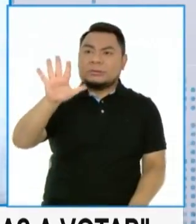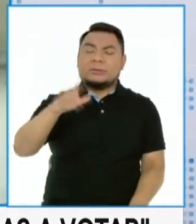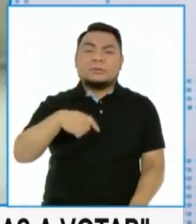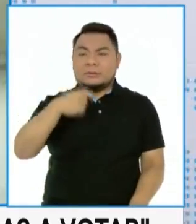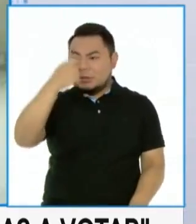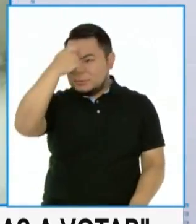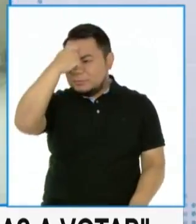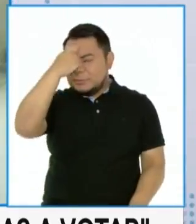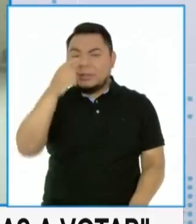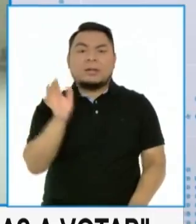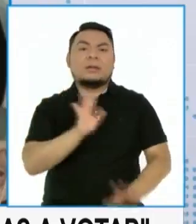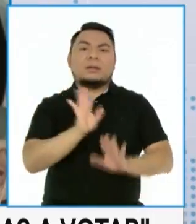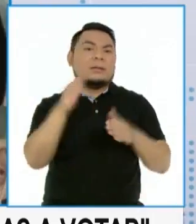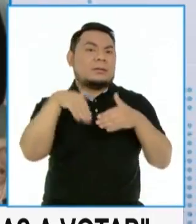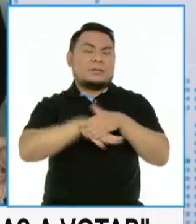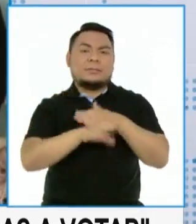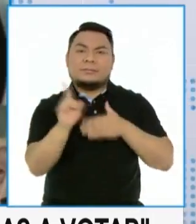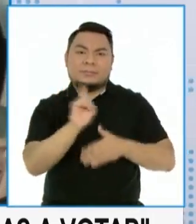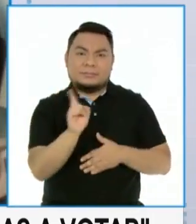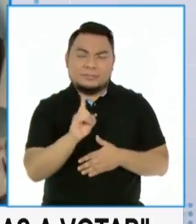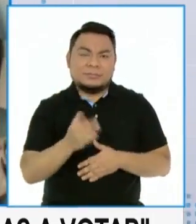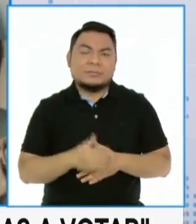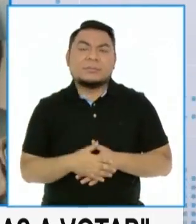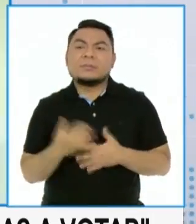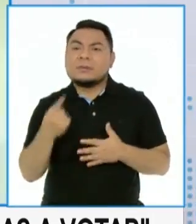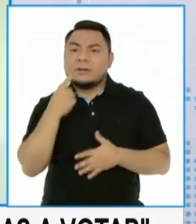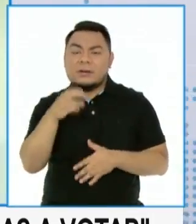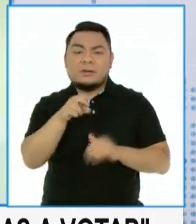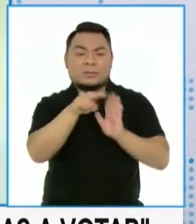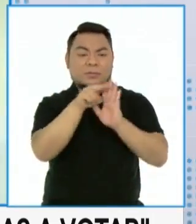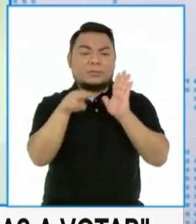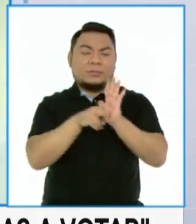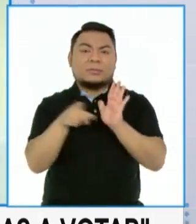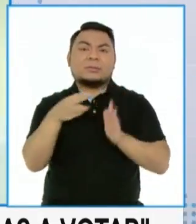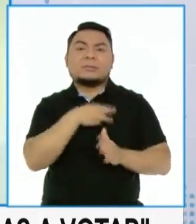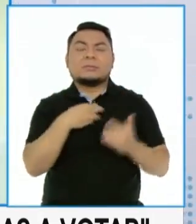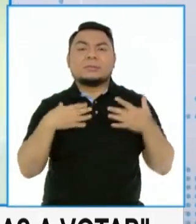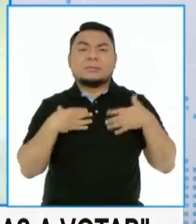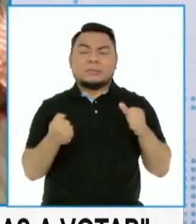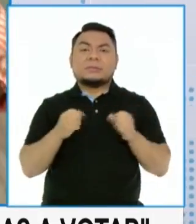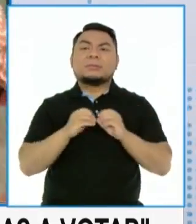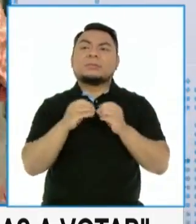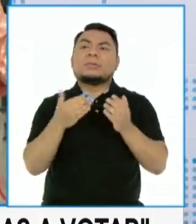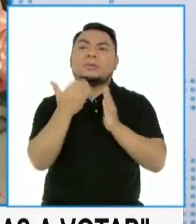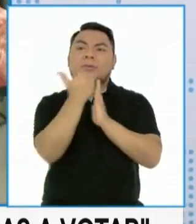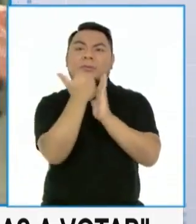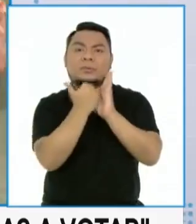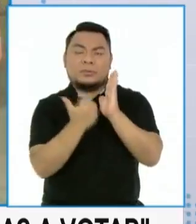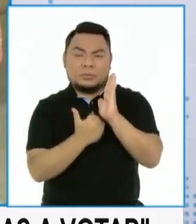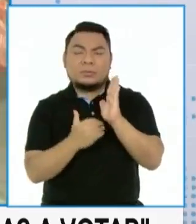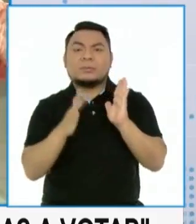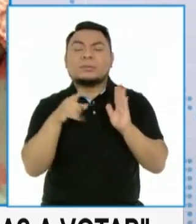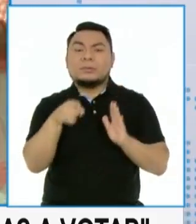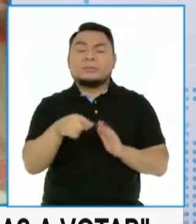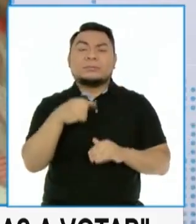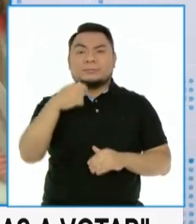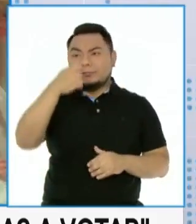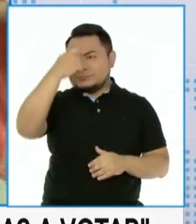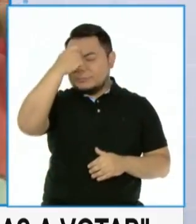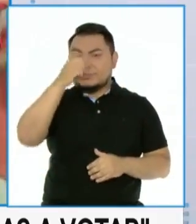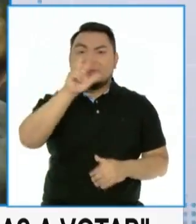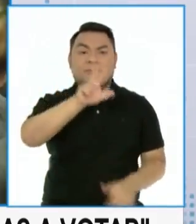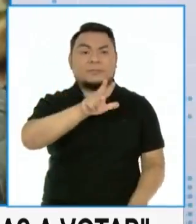Justo nosotros, de acuerdo con la norma del Ministerio de Salud, actualizamos nuestros protocolos y a partir de 37